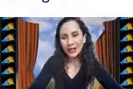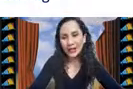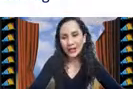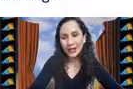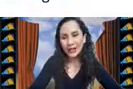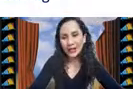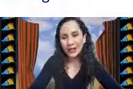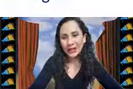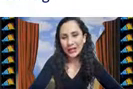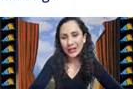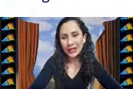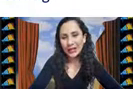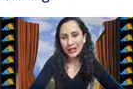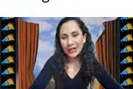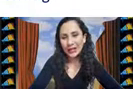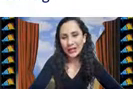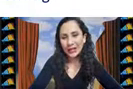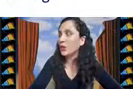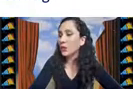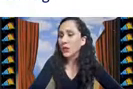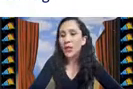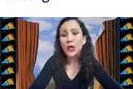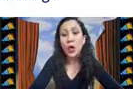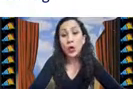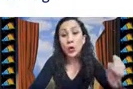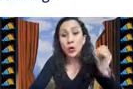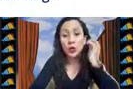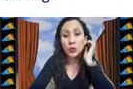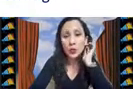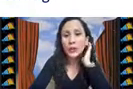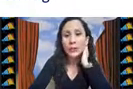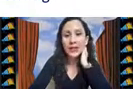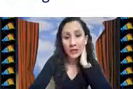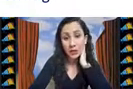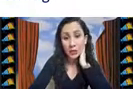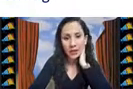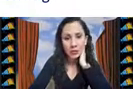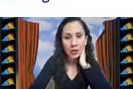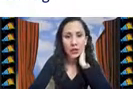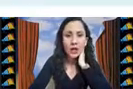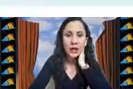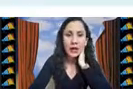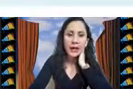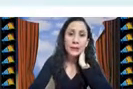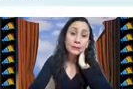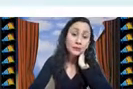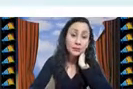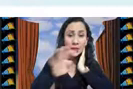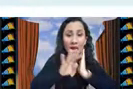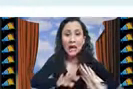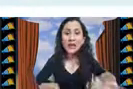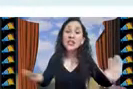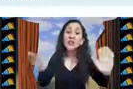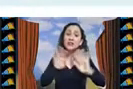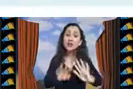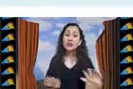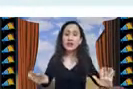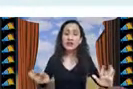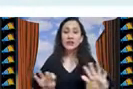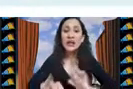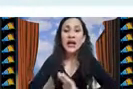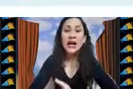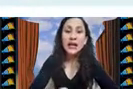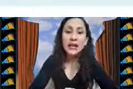poco a lo que hemos llegado que esto lo hemos estado haciendo también con otros problemas de agrupación a grandes